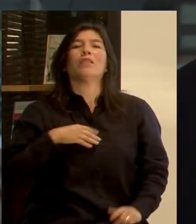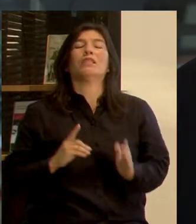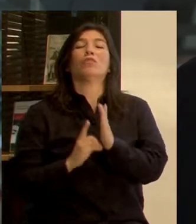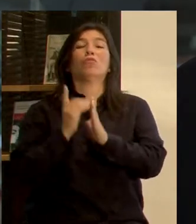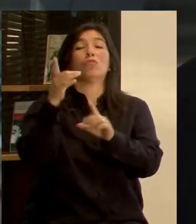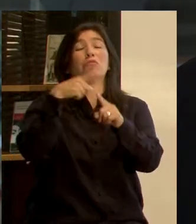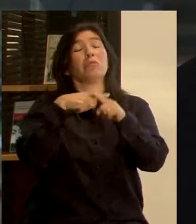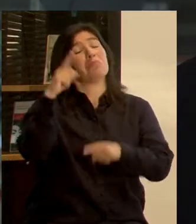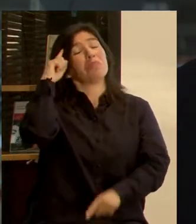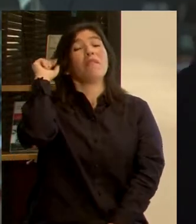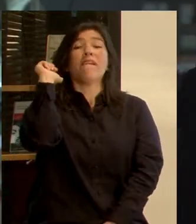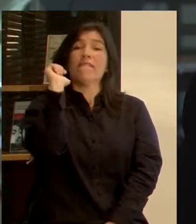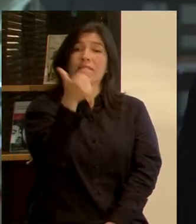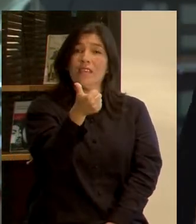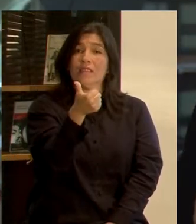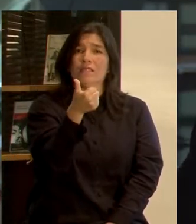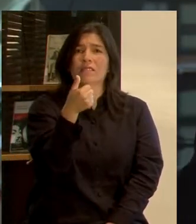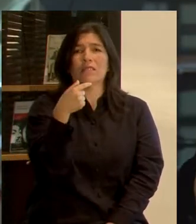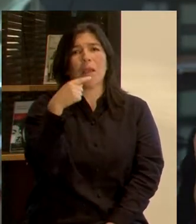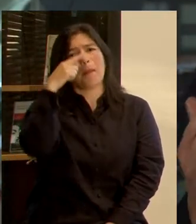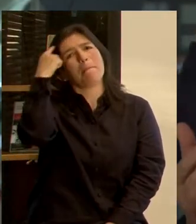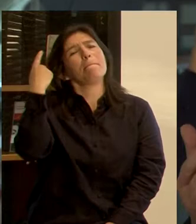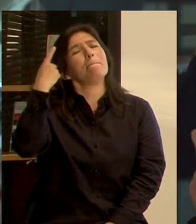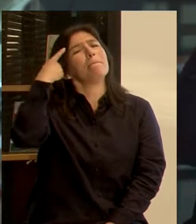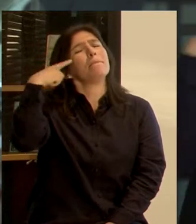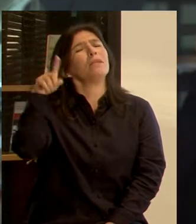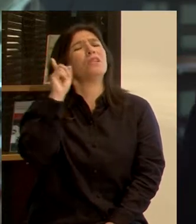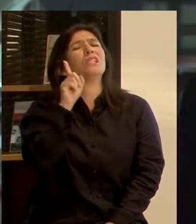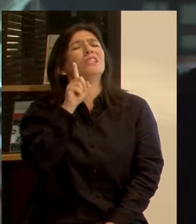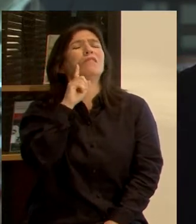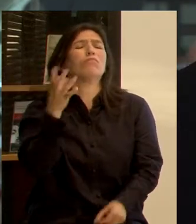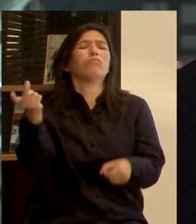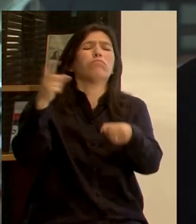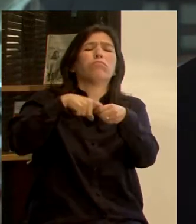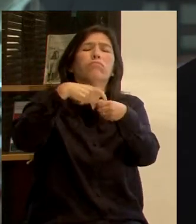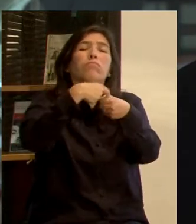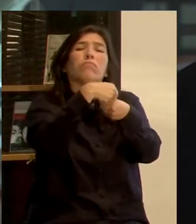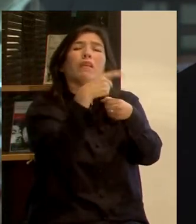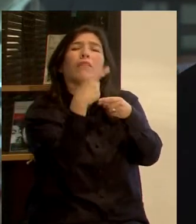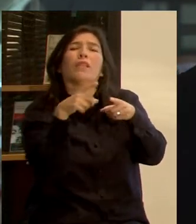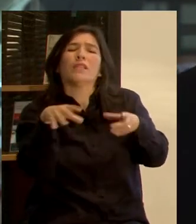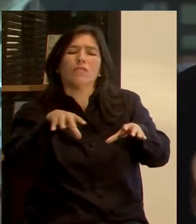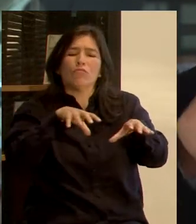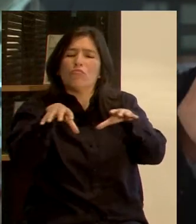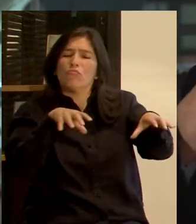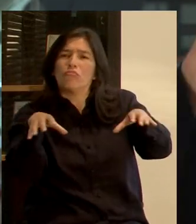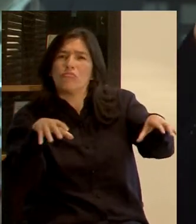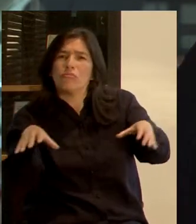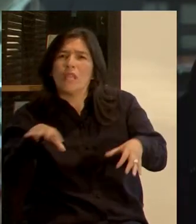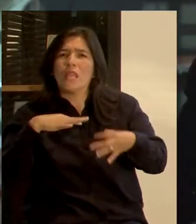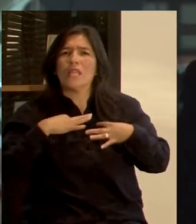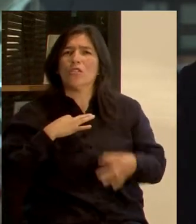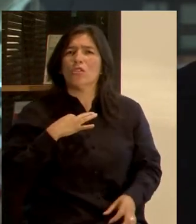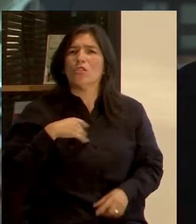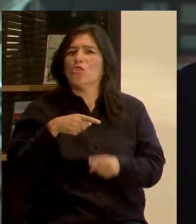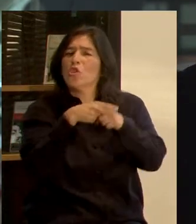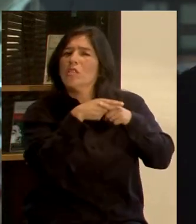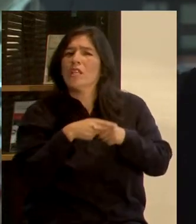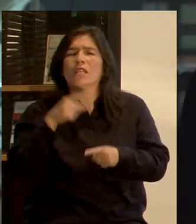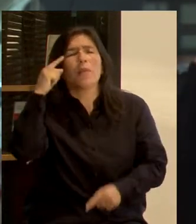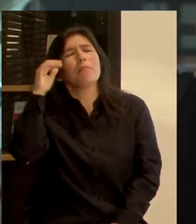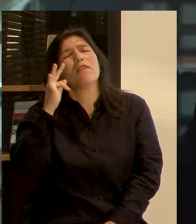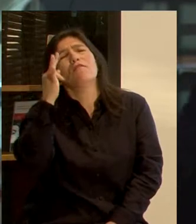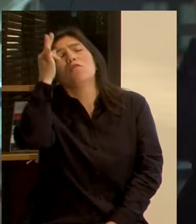cual nos parece bien, pero ¿quién integra a los distintos sectores de la sociedad? ¿Quién mira hacia el futuro?